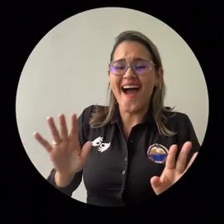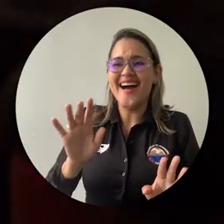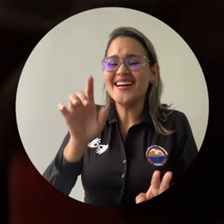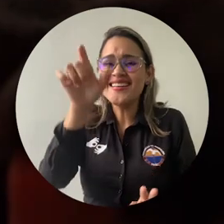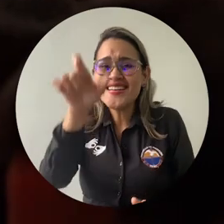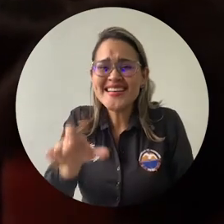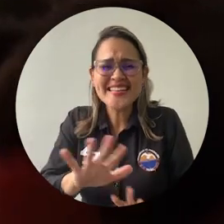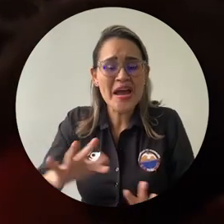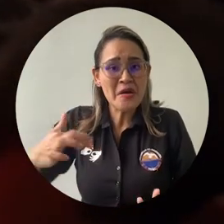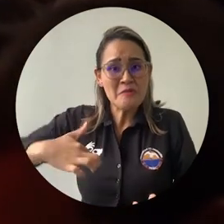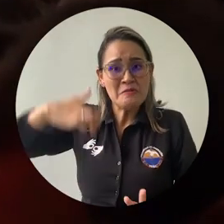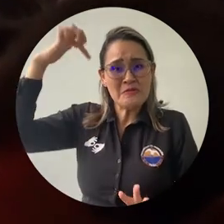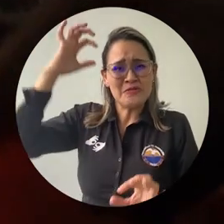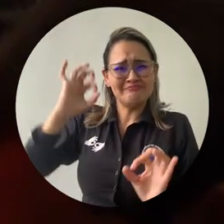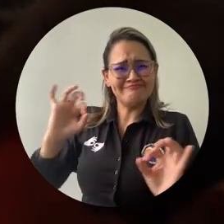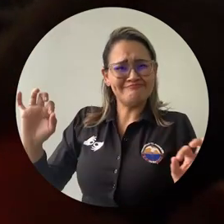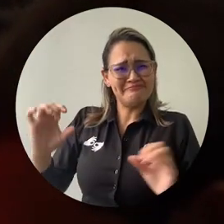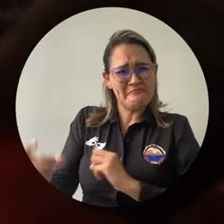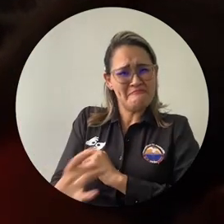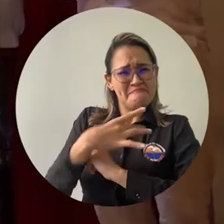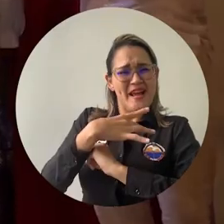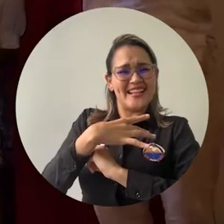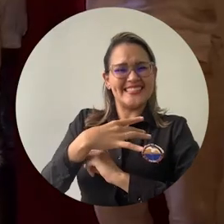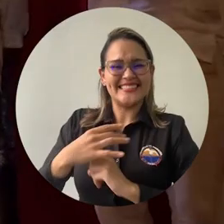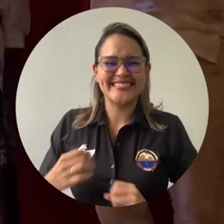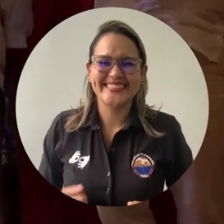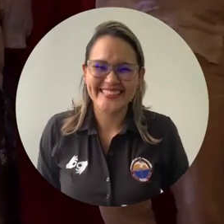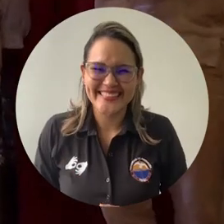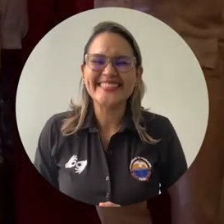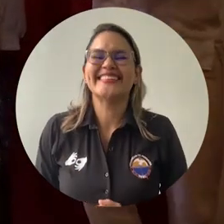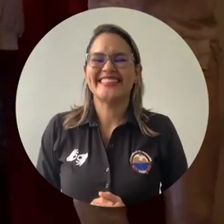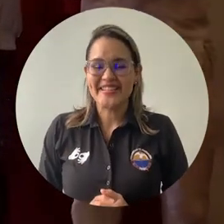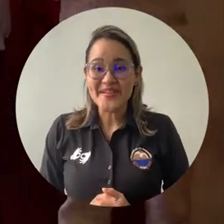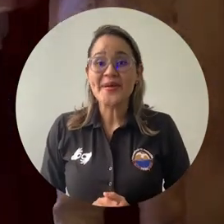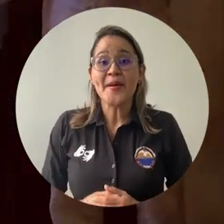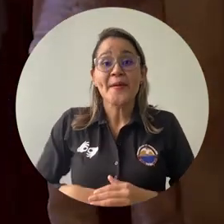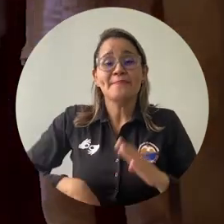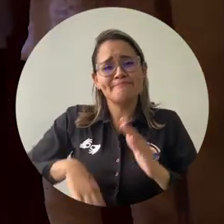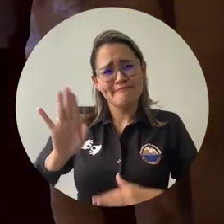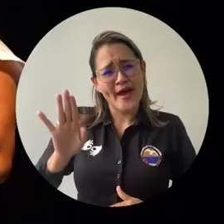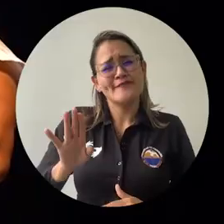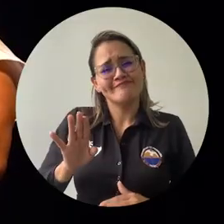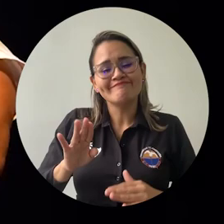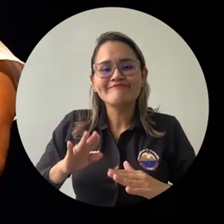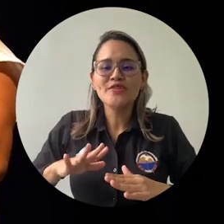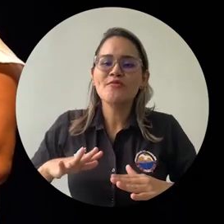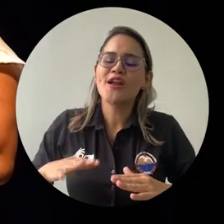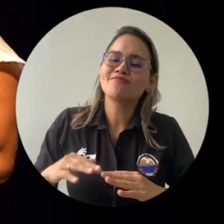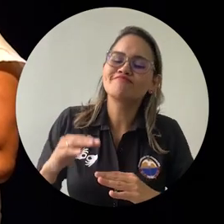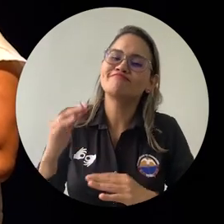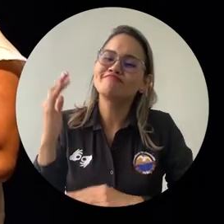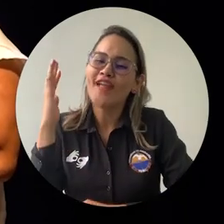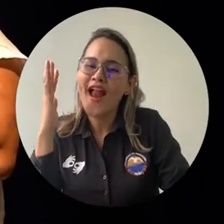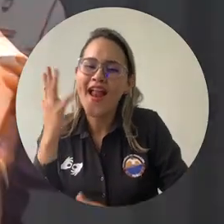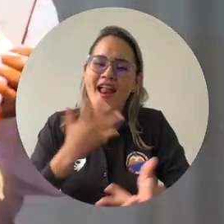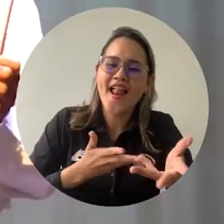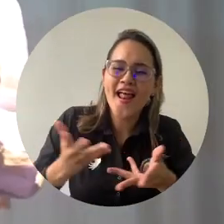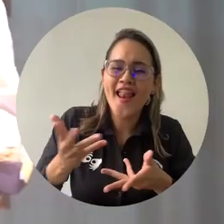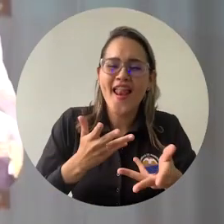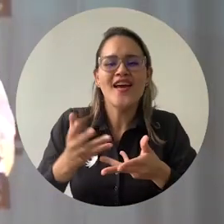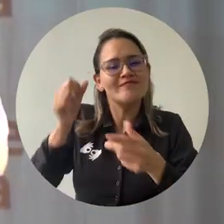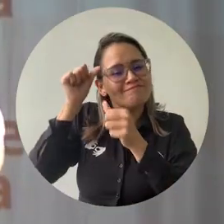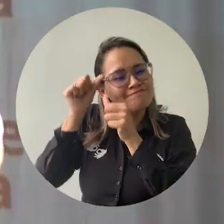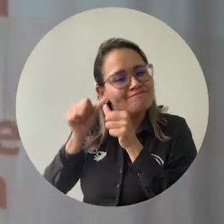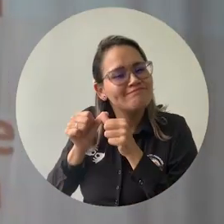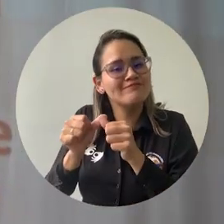como el alumno siempre supera al maestro. Durante el acto se homenajeó a los maestros que ya partieron y se exaltó a quienes siguen